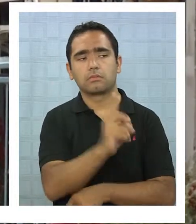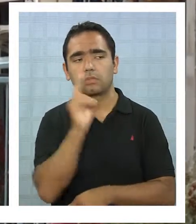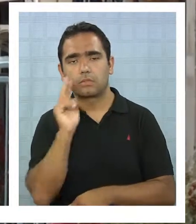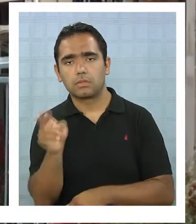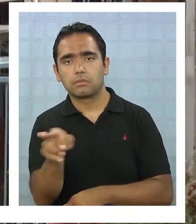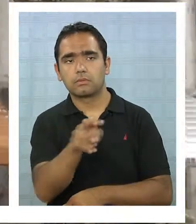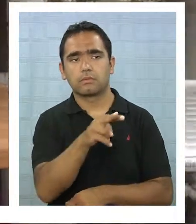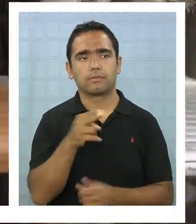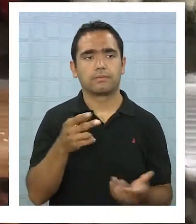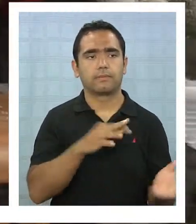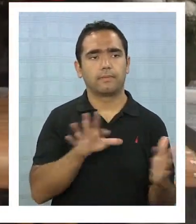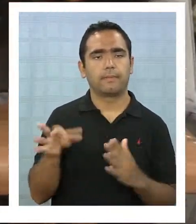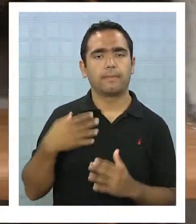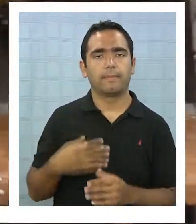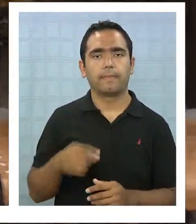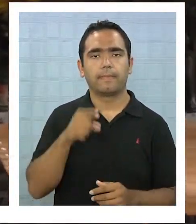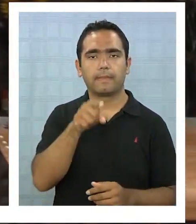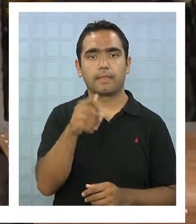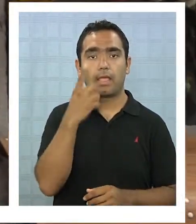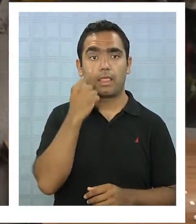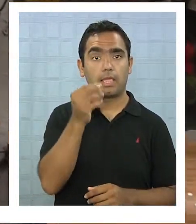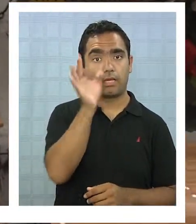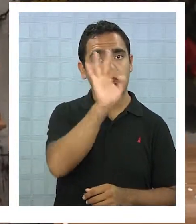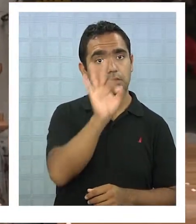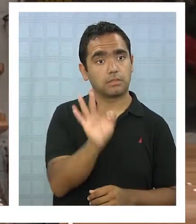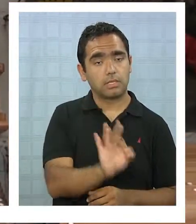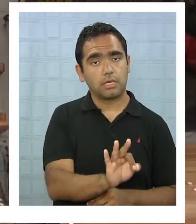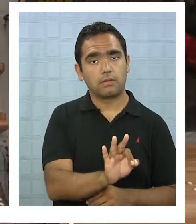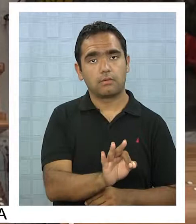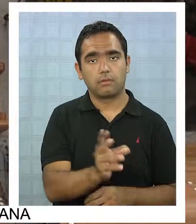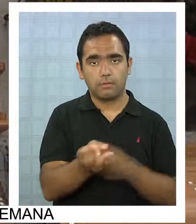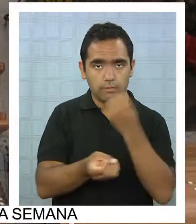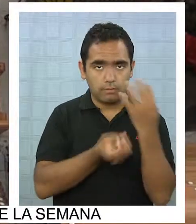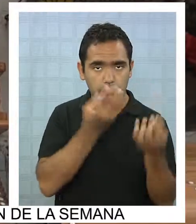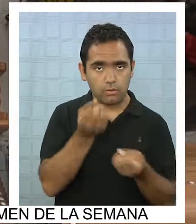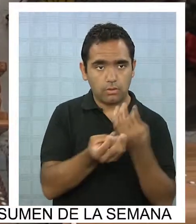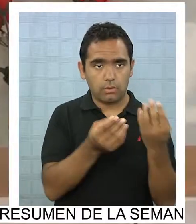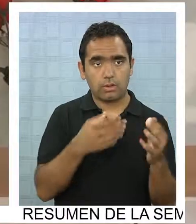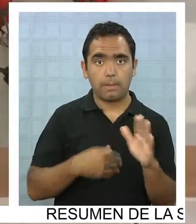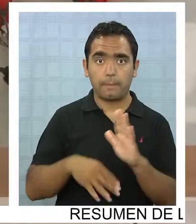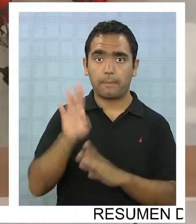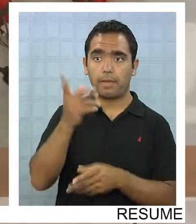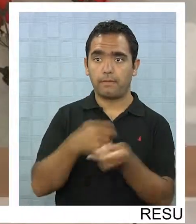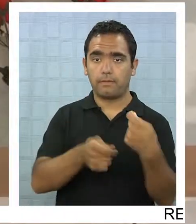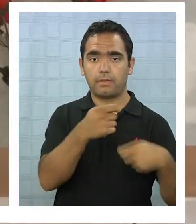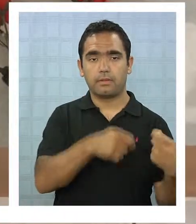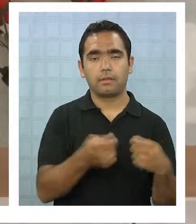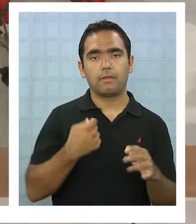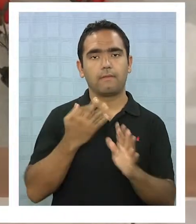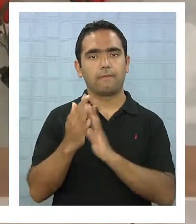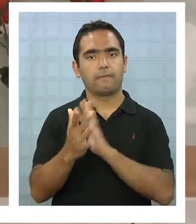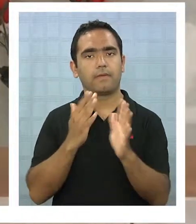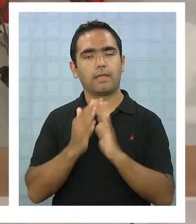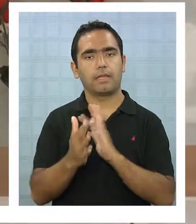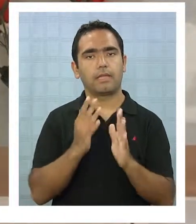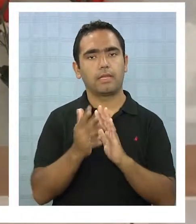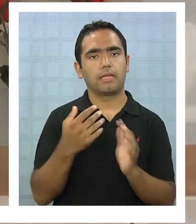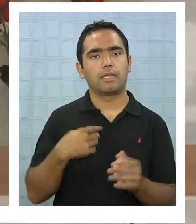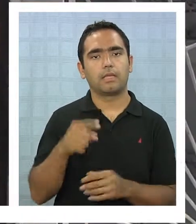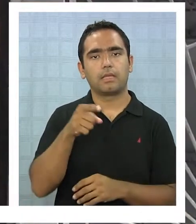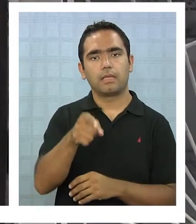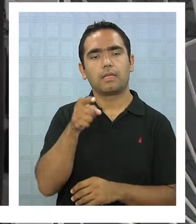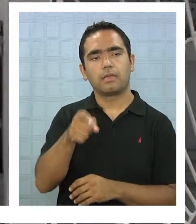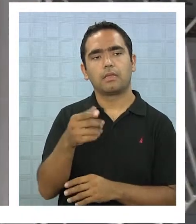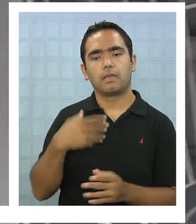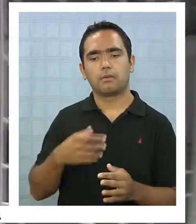seguido. Los días sábados, en que la venta de flores debiese subir, la feria itinerante impide el paso a